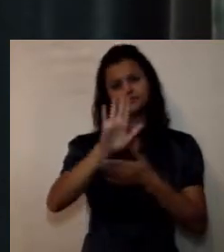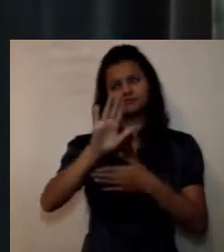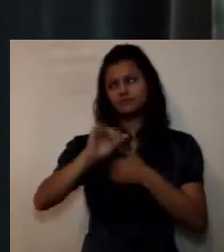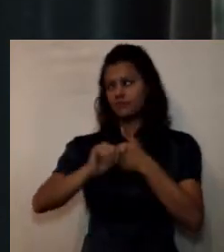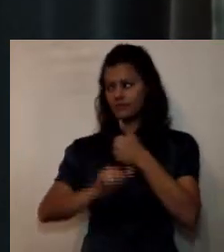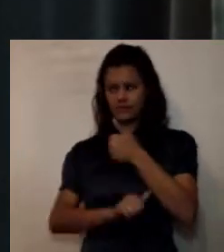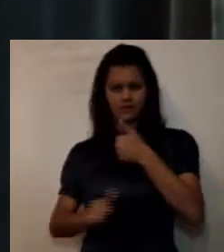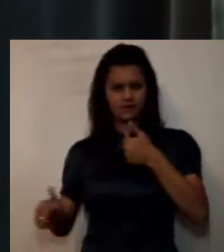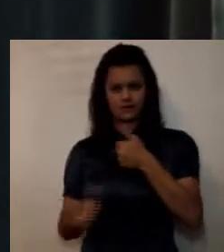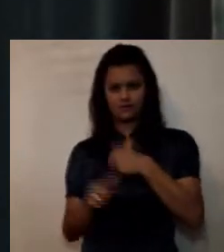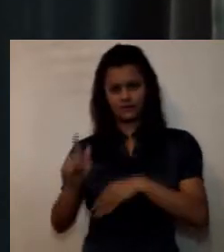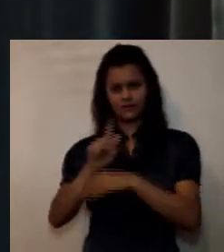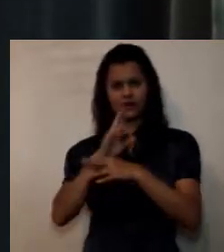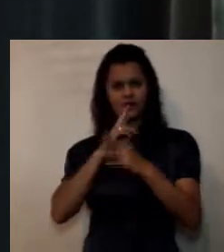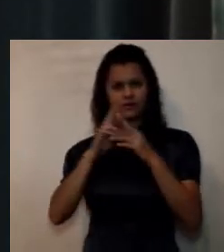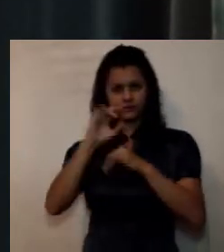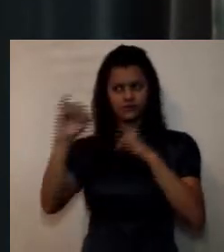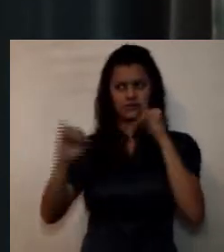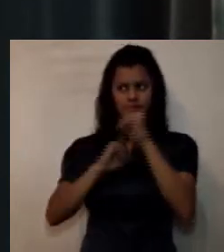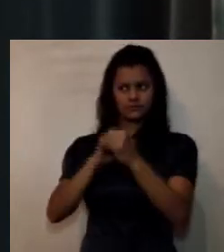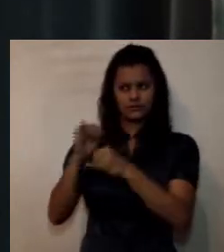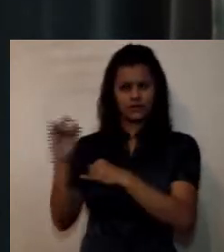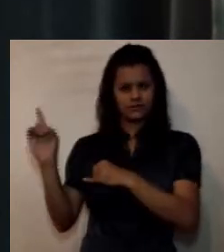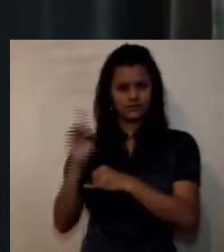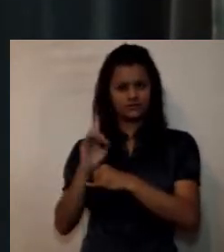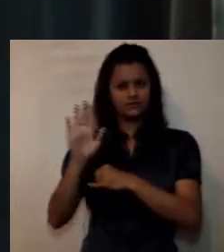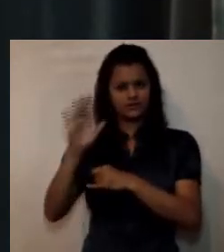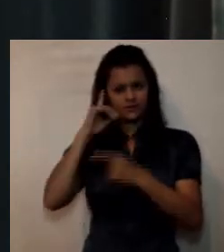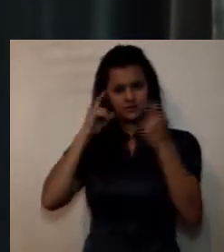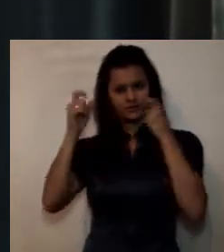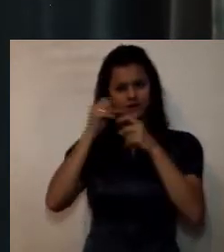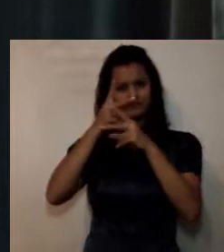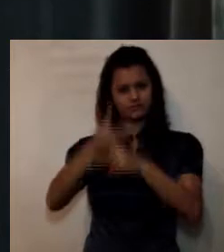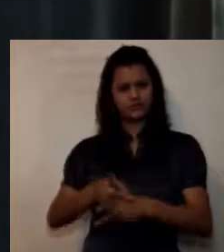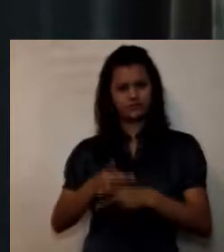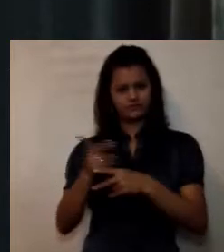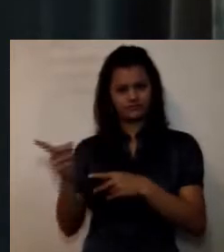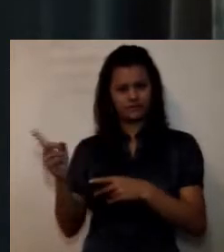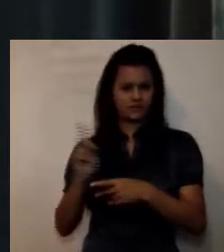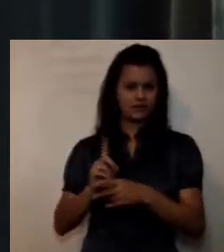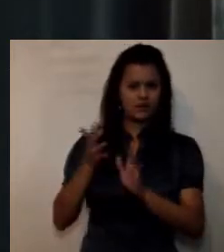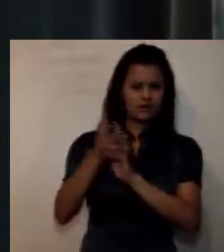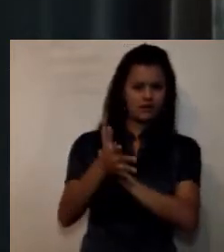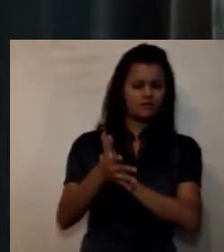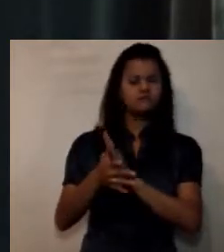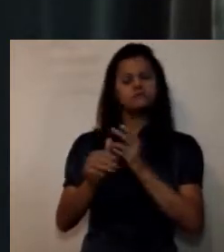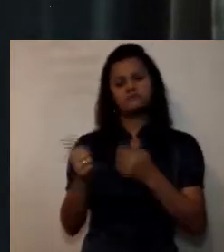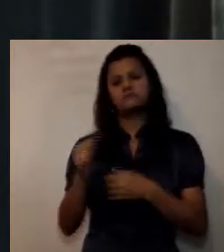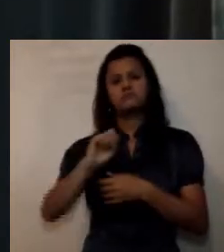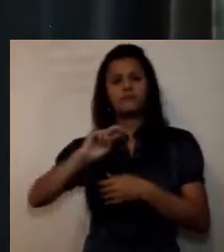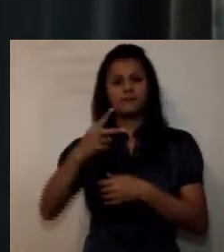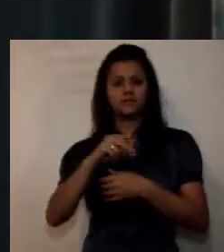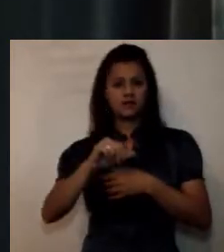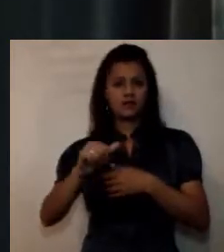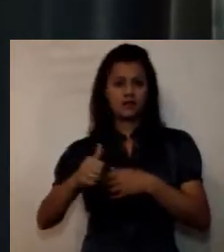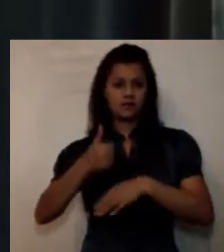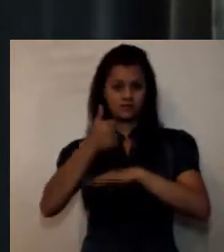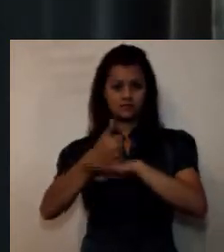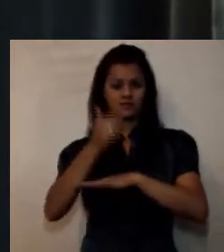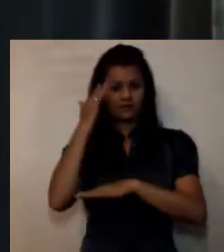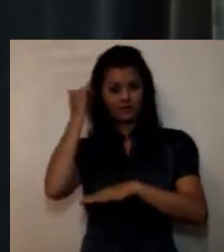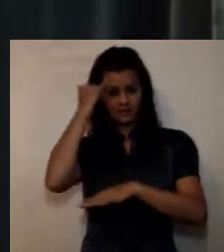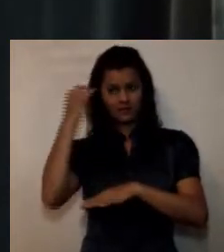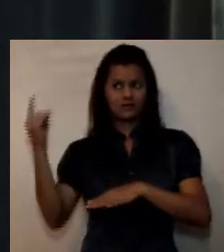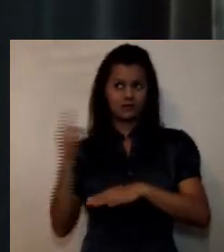la facultad de relaciones internacionales estrategia y seguridad las que mencionó nuestra vicerectora académica unas